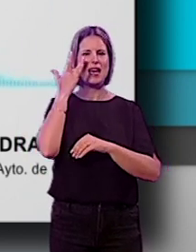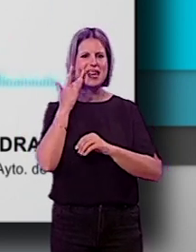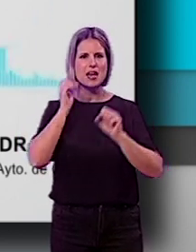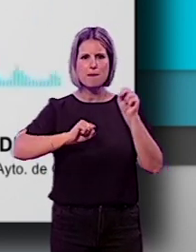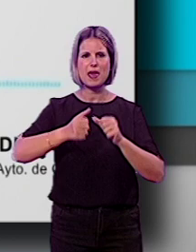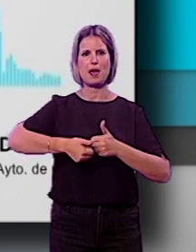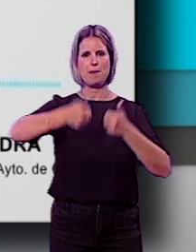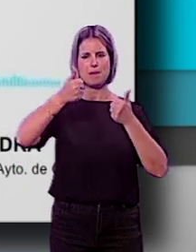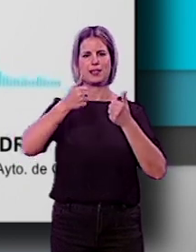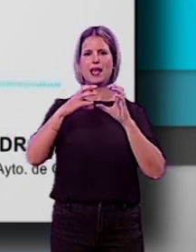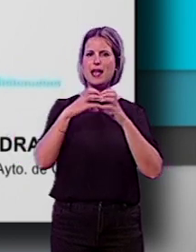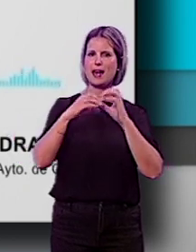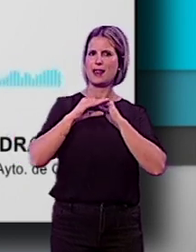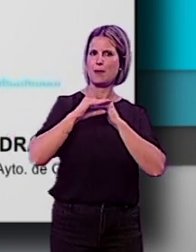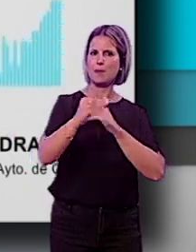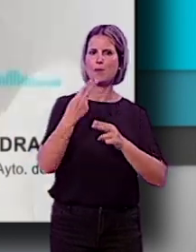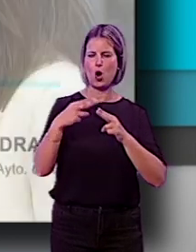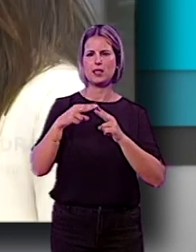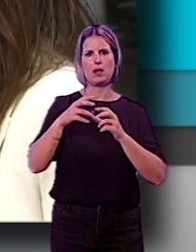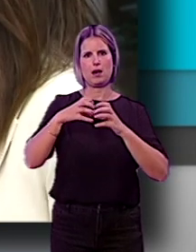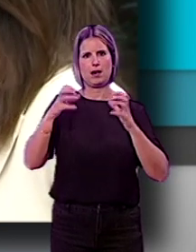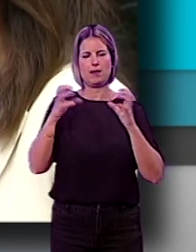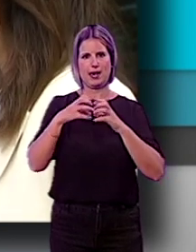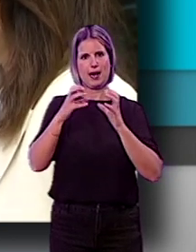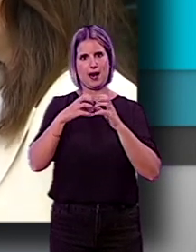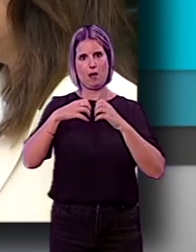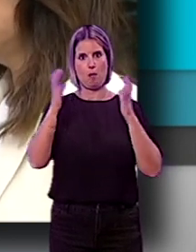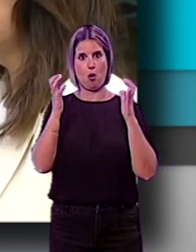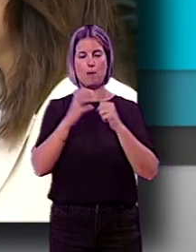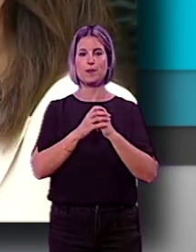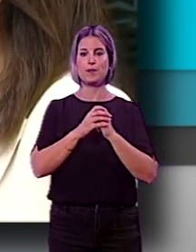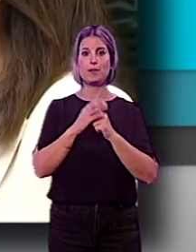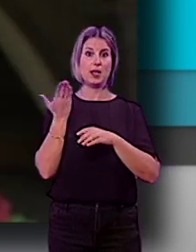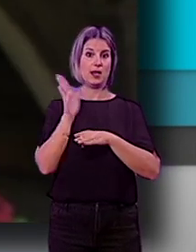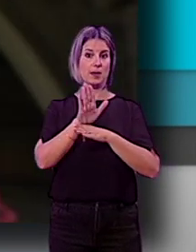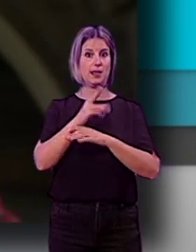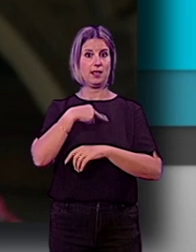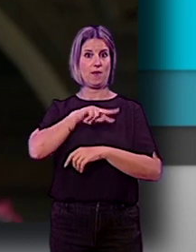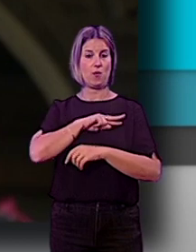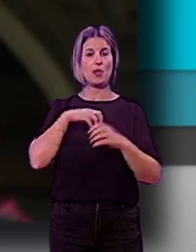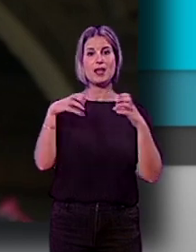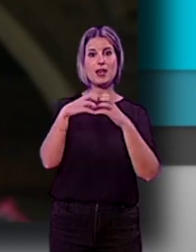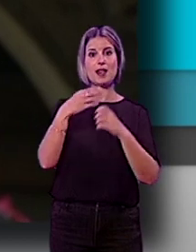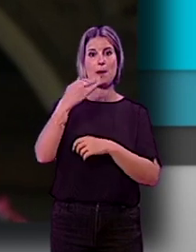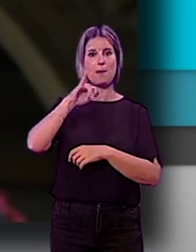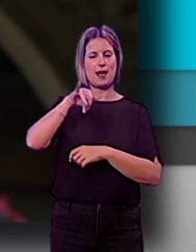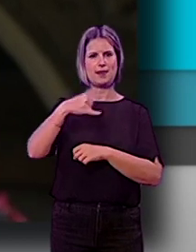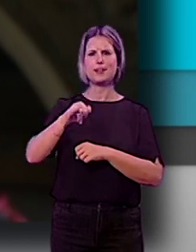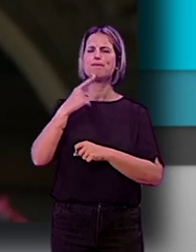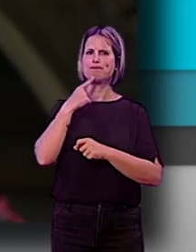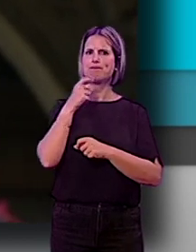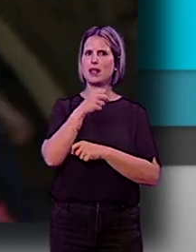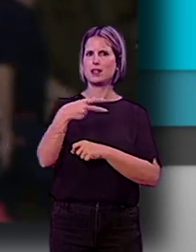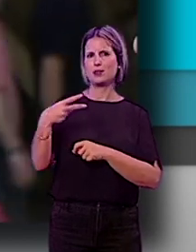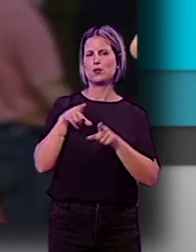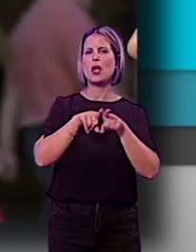política, Granada está despegando. La representante de Vox en Granada, Beatriz Sánchez, ha realizado un balance crítico